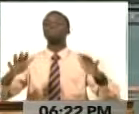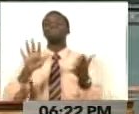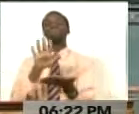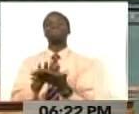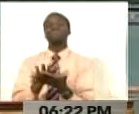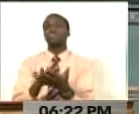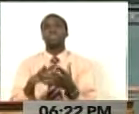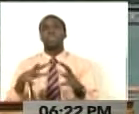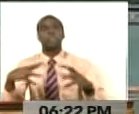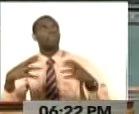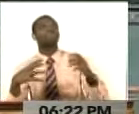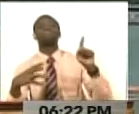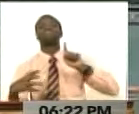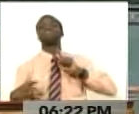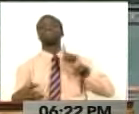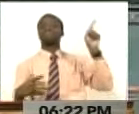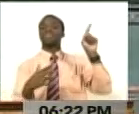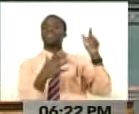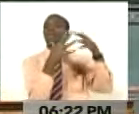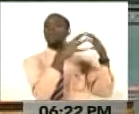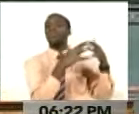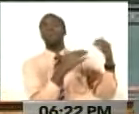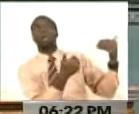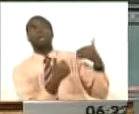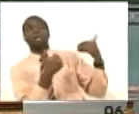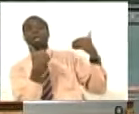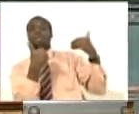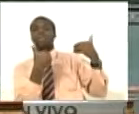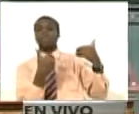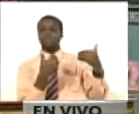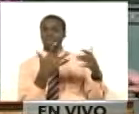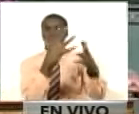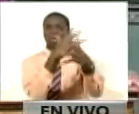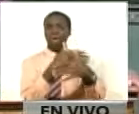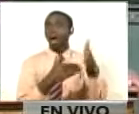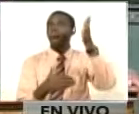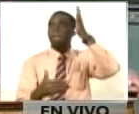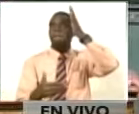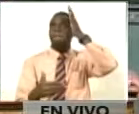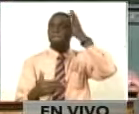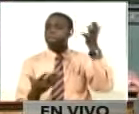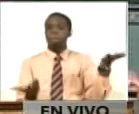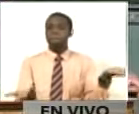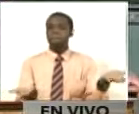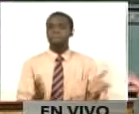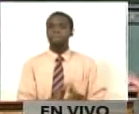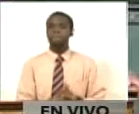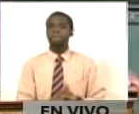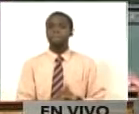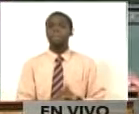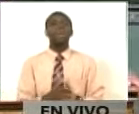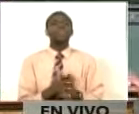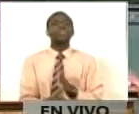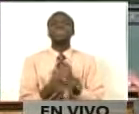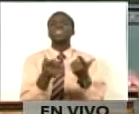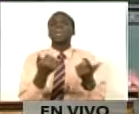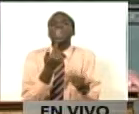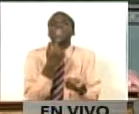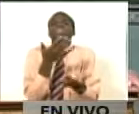centros de poder. Y yo me pregunto también qué tiene que decir esta organización